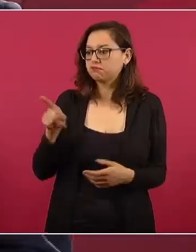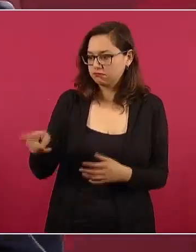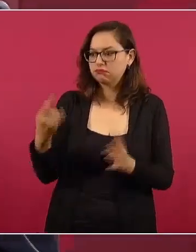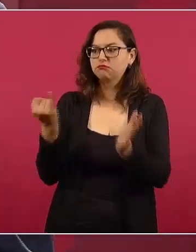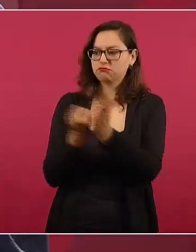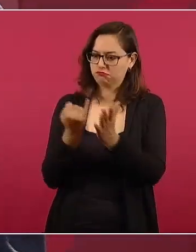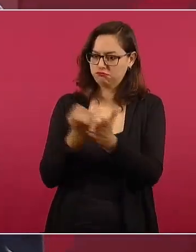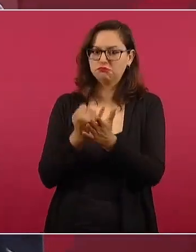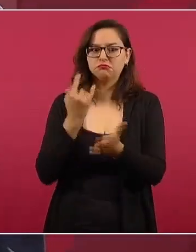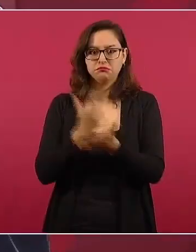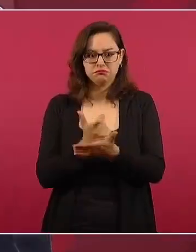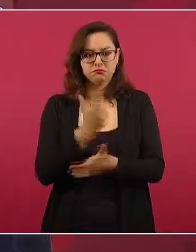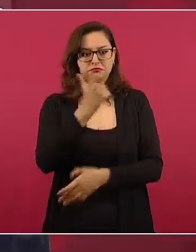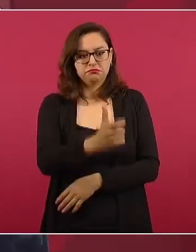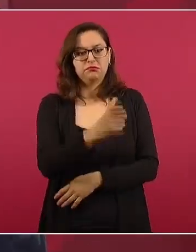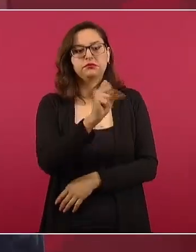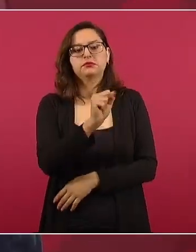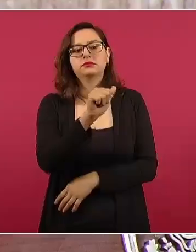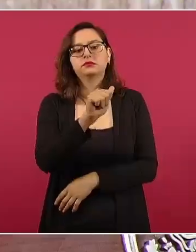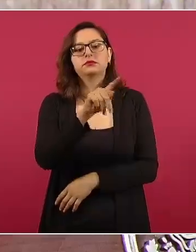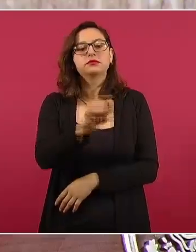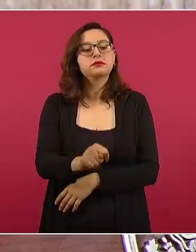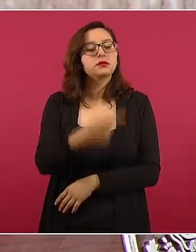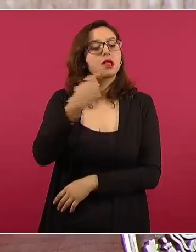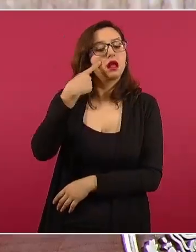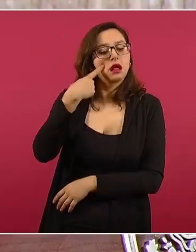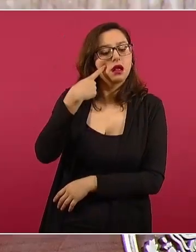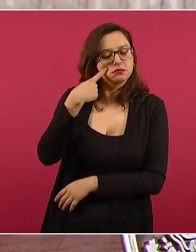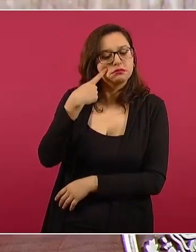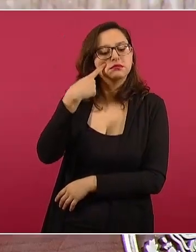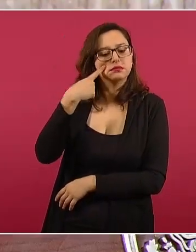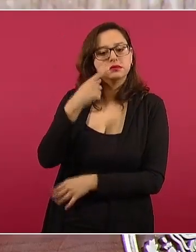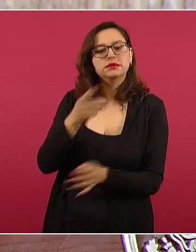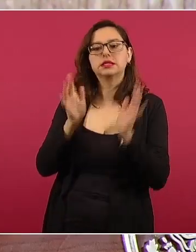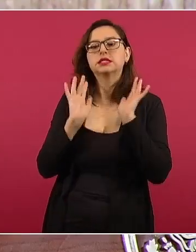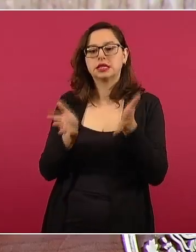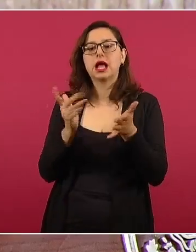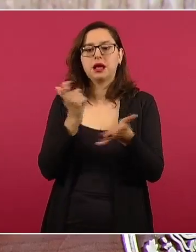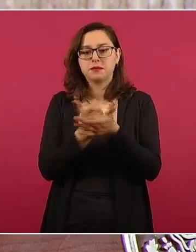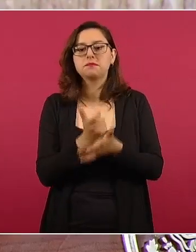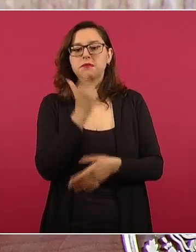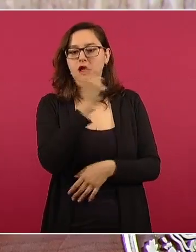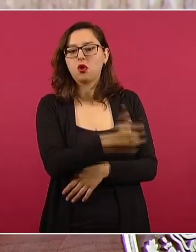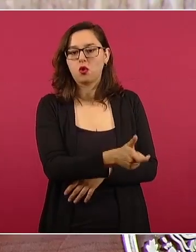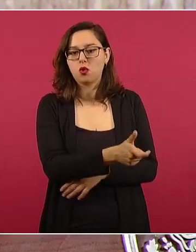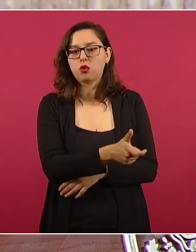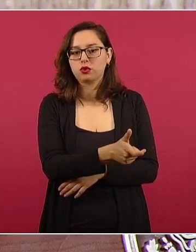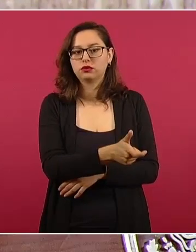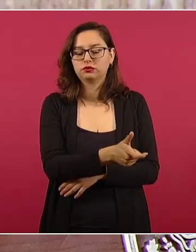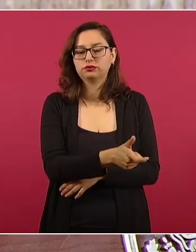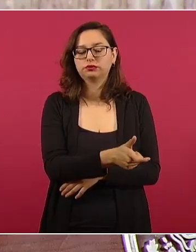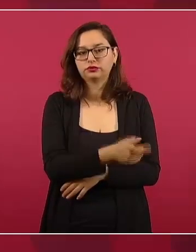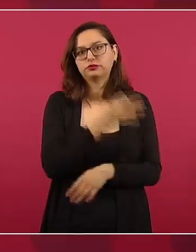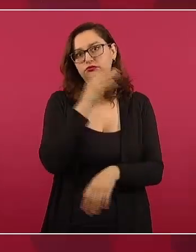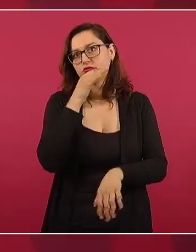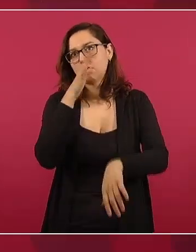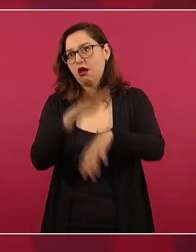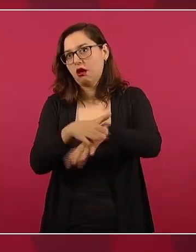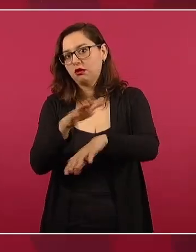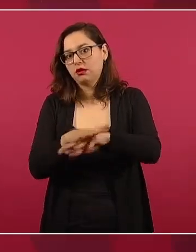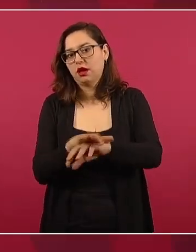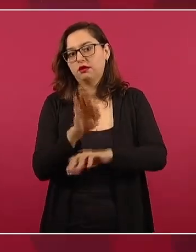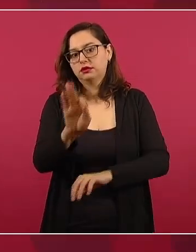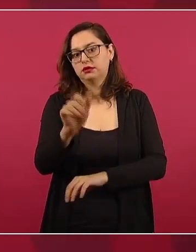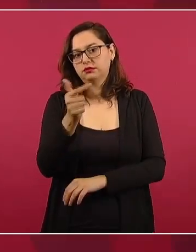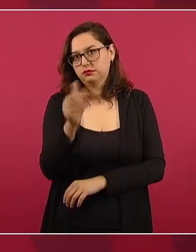en el SAT, pues se informó a la fiscalía.